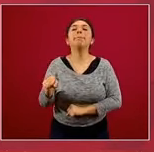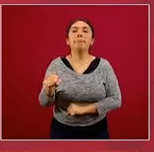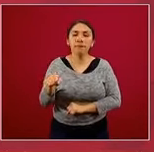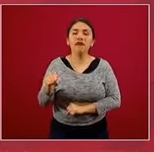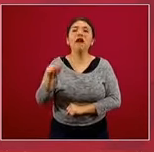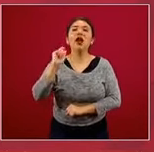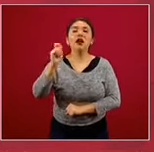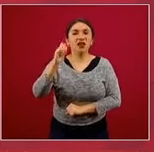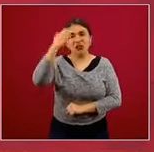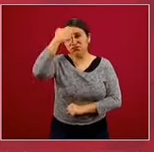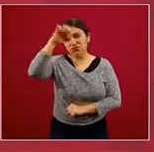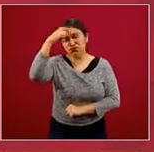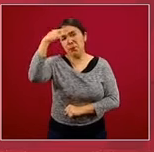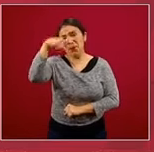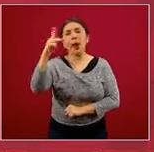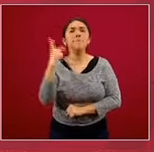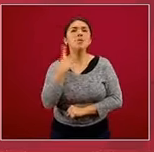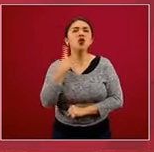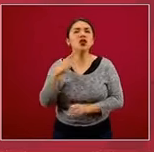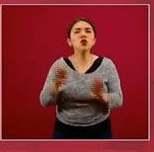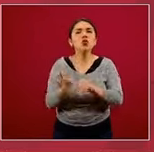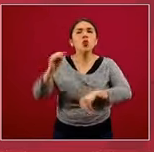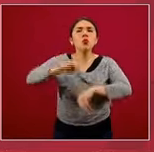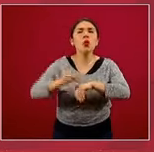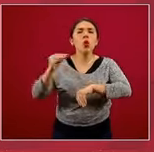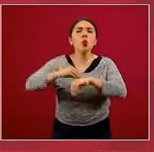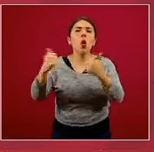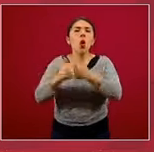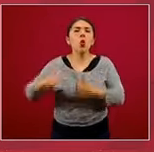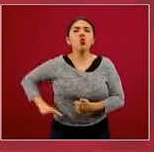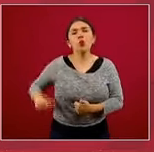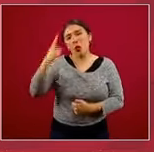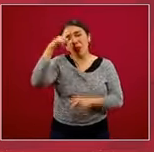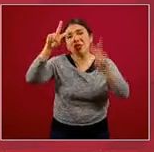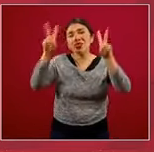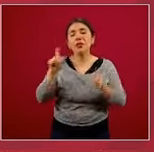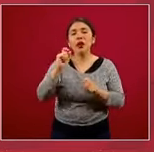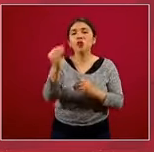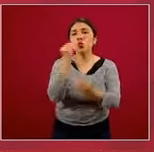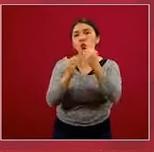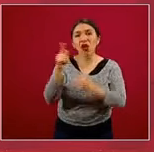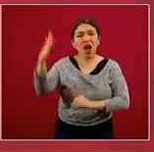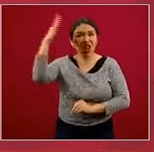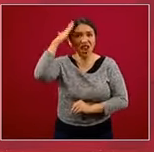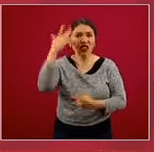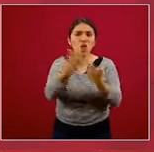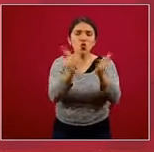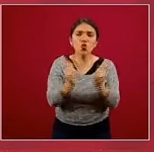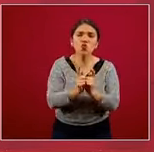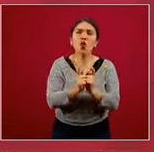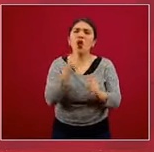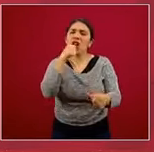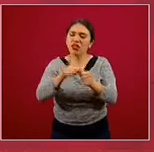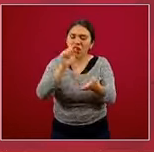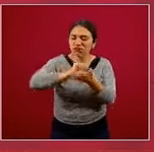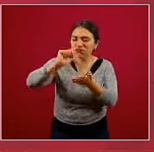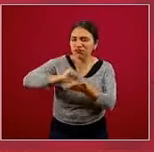es un experto en las políticas públicas que se relacionan con el tema de alimentación. Él ha sido líder de grupo, editor,